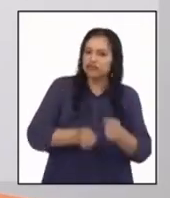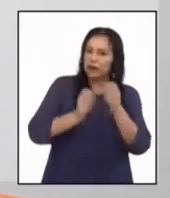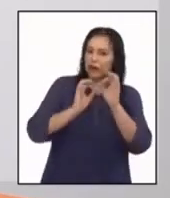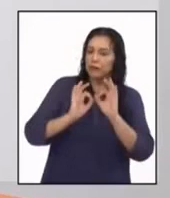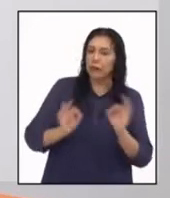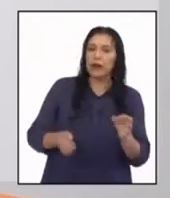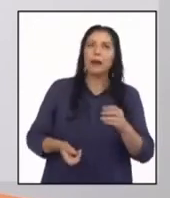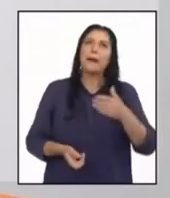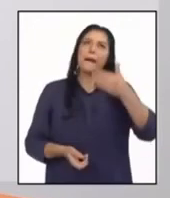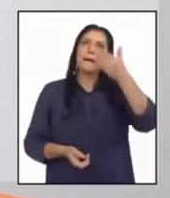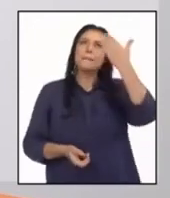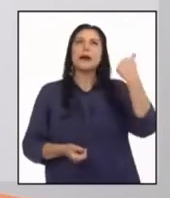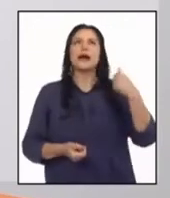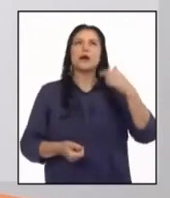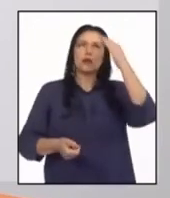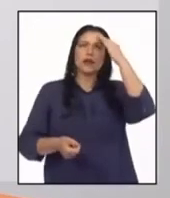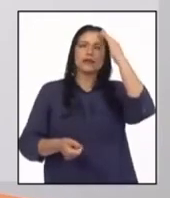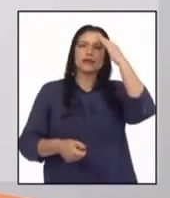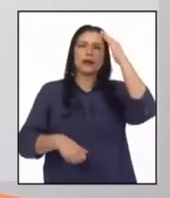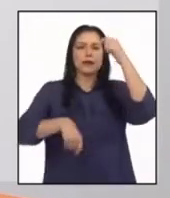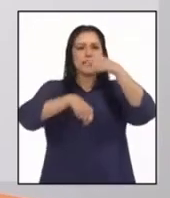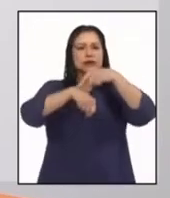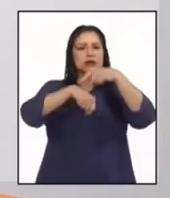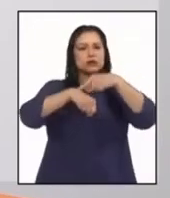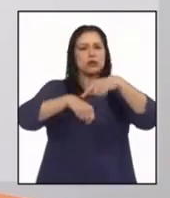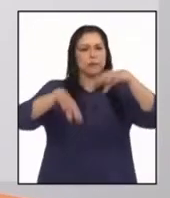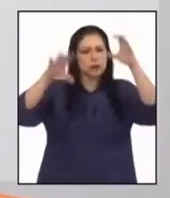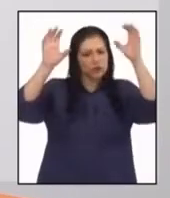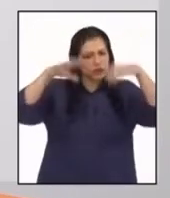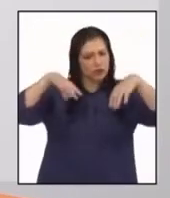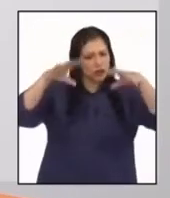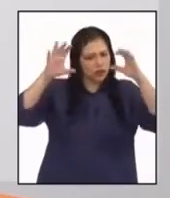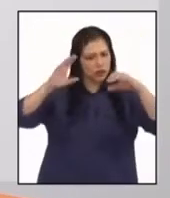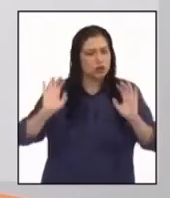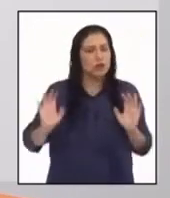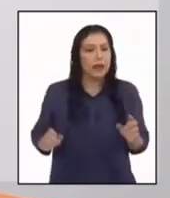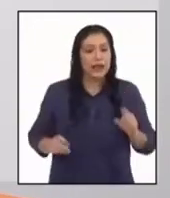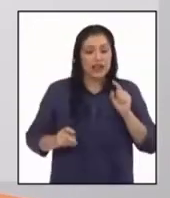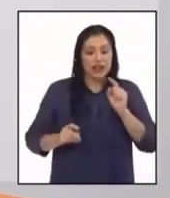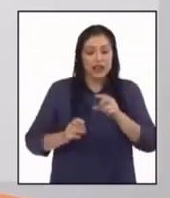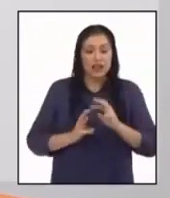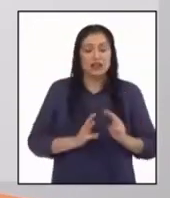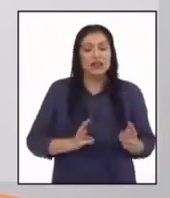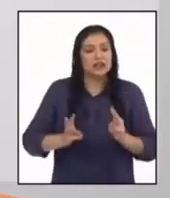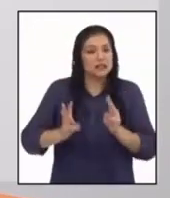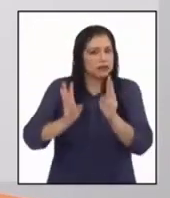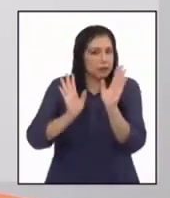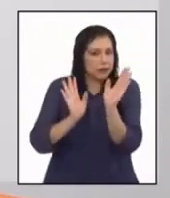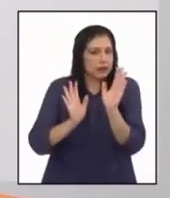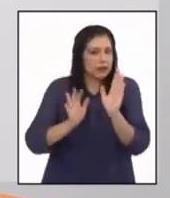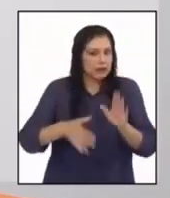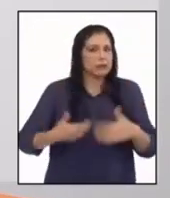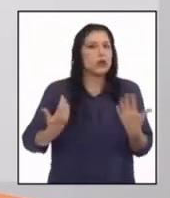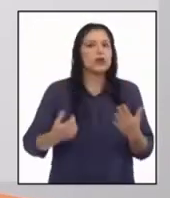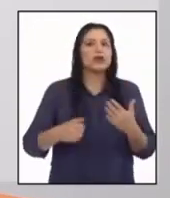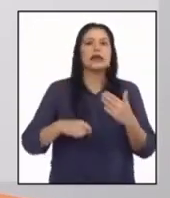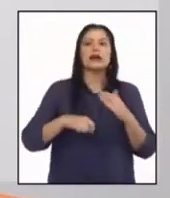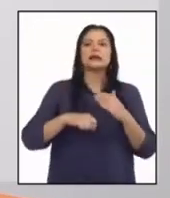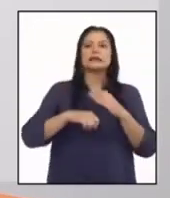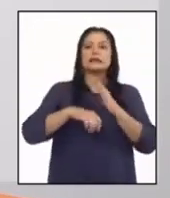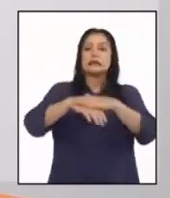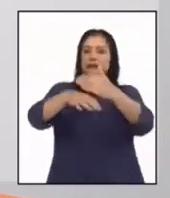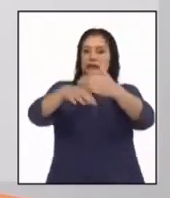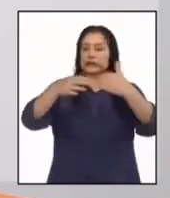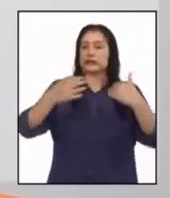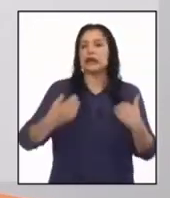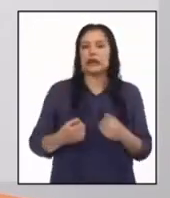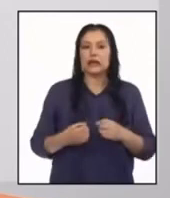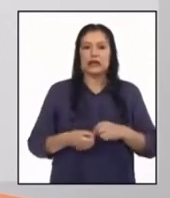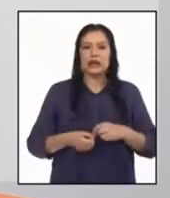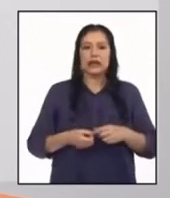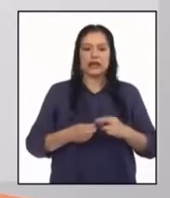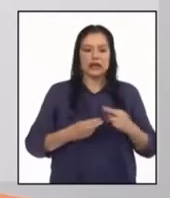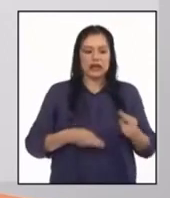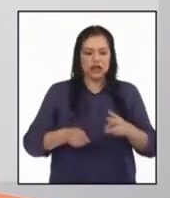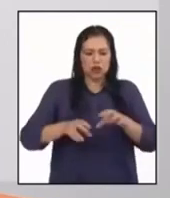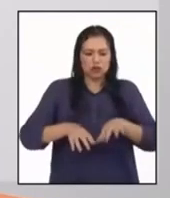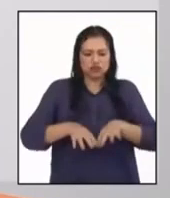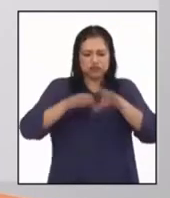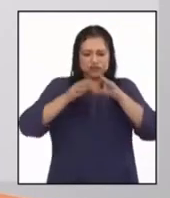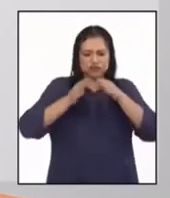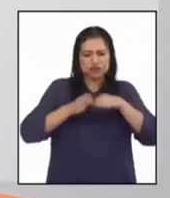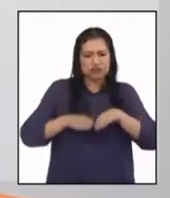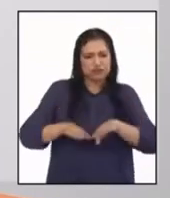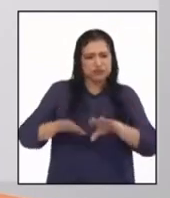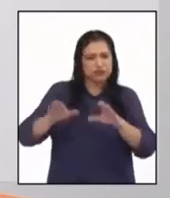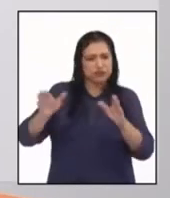preferencia, cuando se avecinan las temporadas de lluvias. De esta forma, se podría evitar el desborde. Otra alternativa